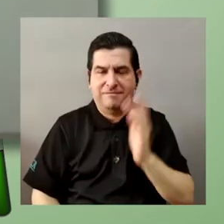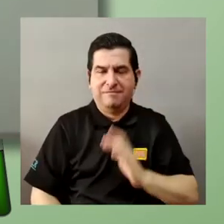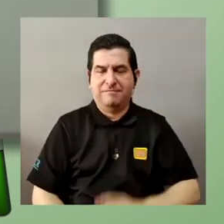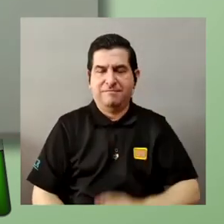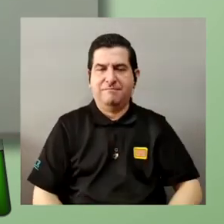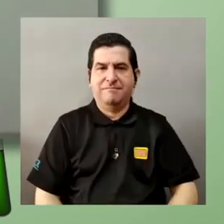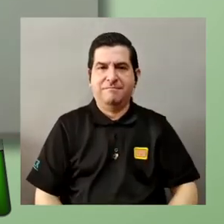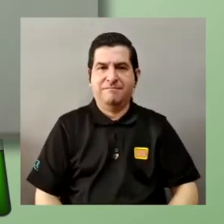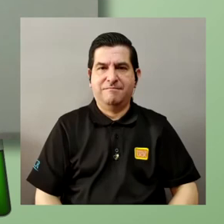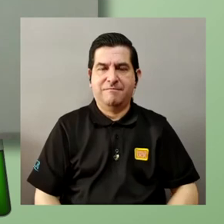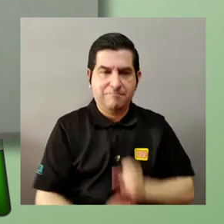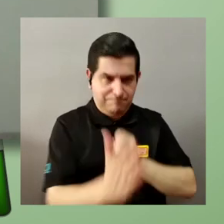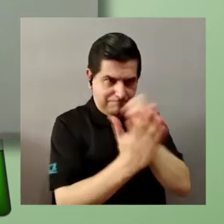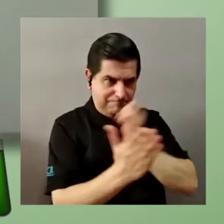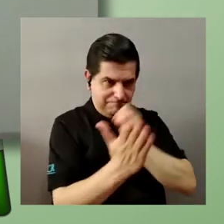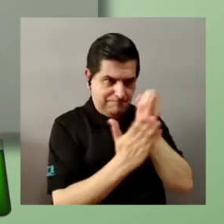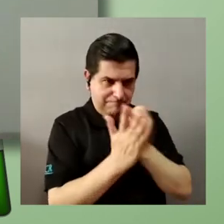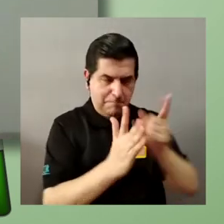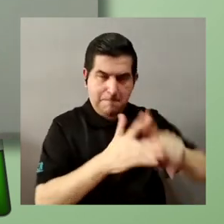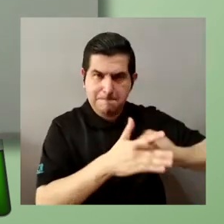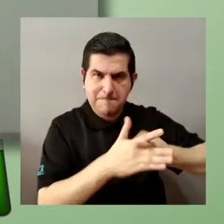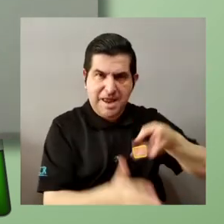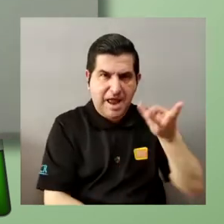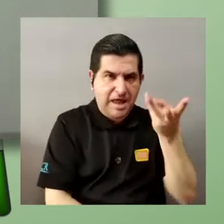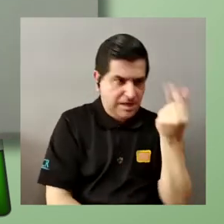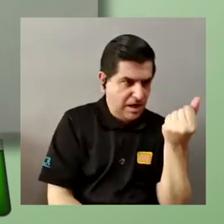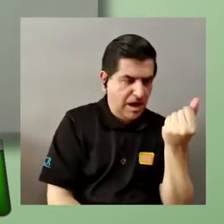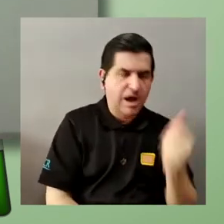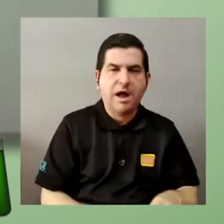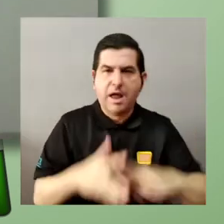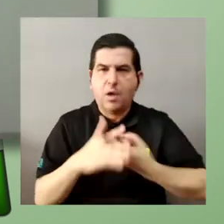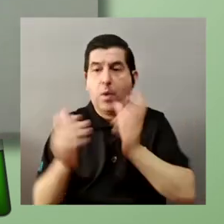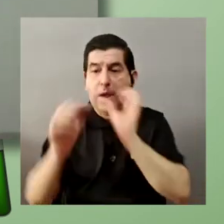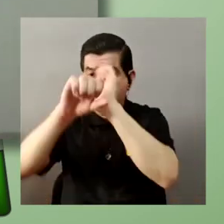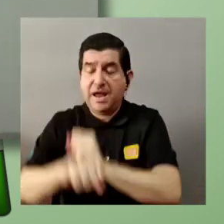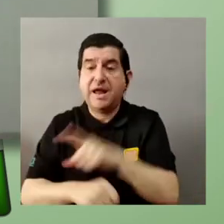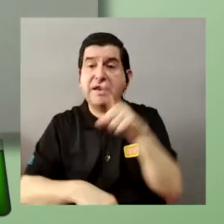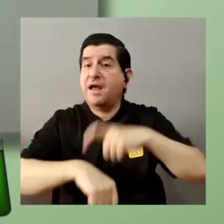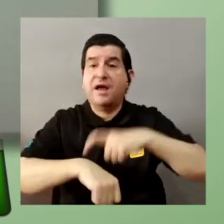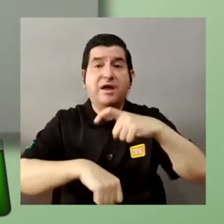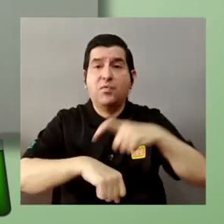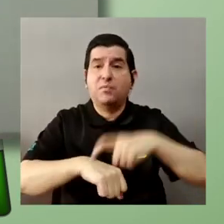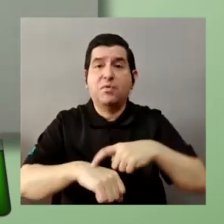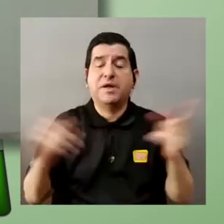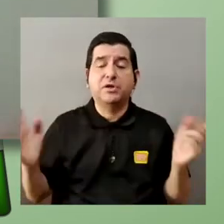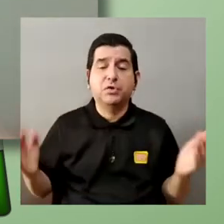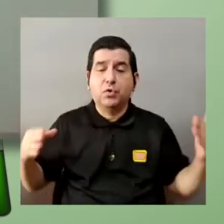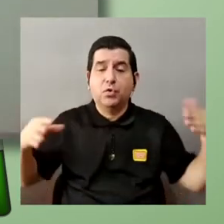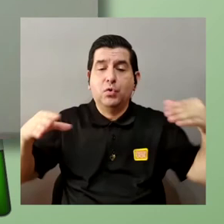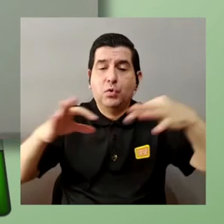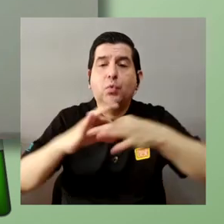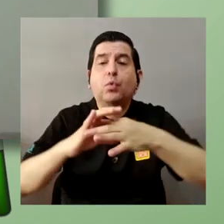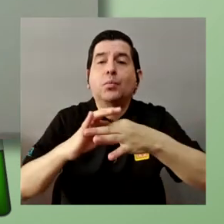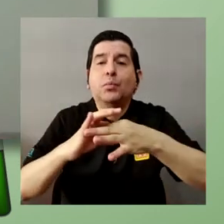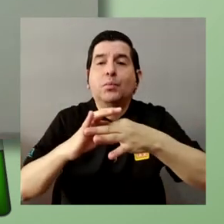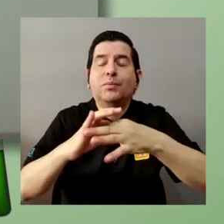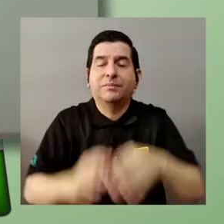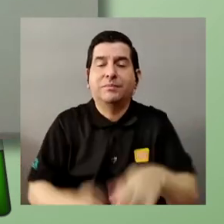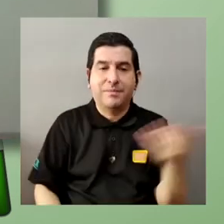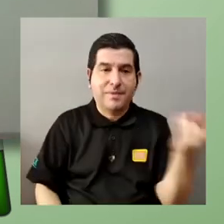entonces la investigación en mecánica cuántica la investigación en mecánica clásica en algún momento tienen que converger